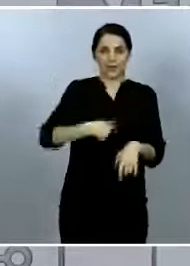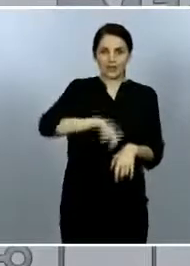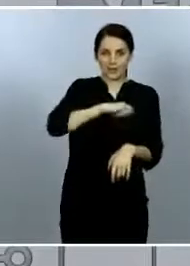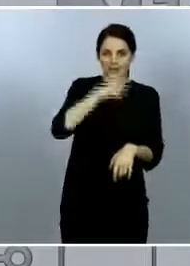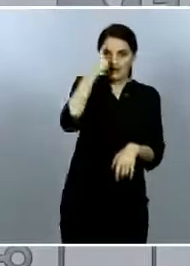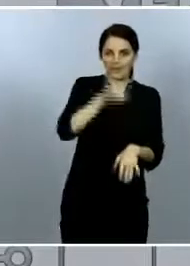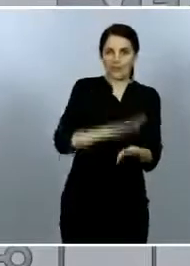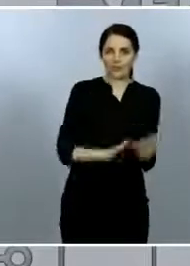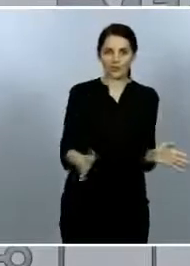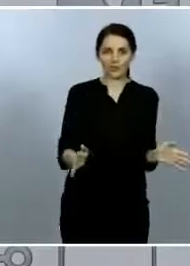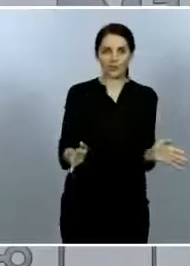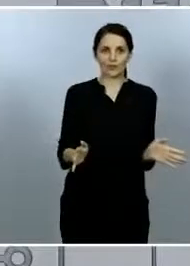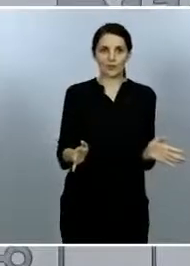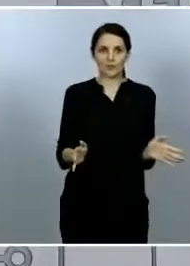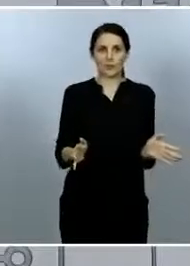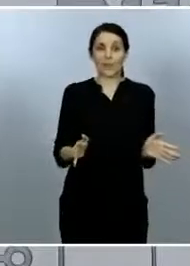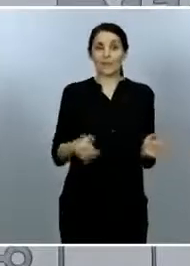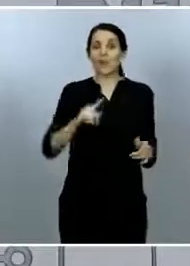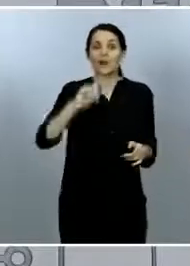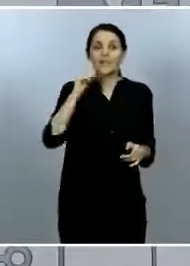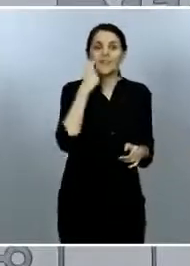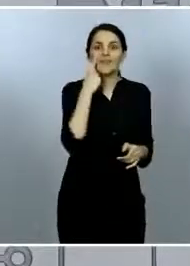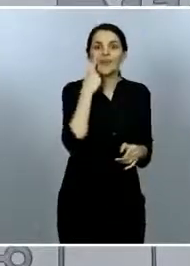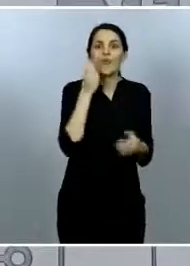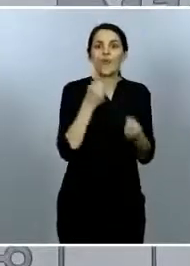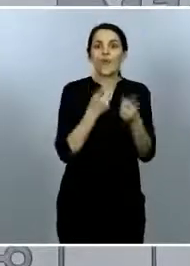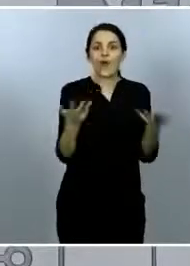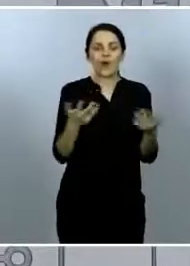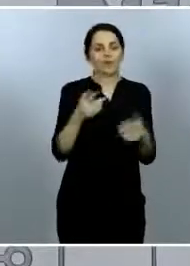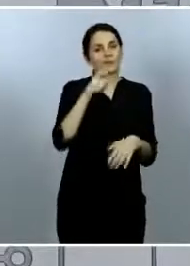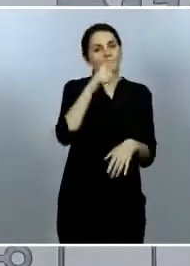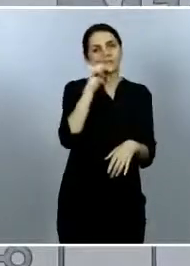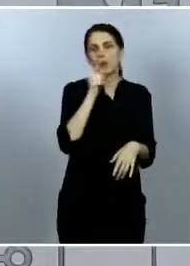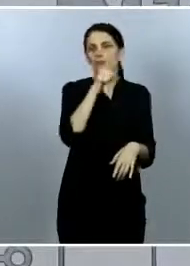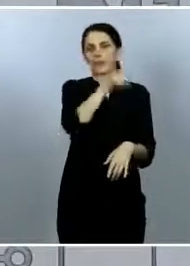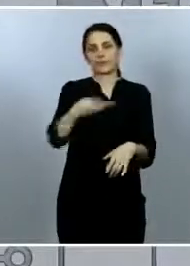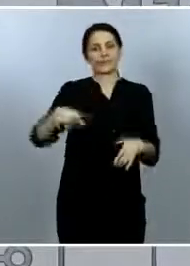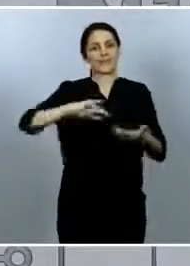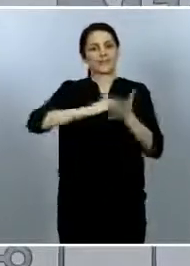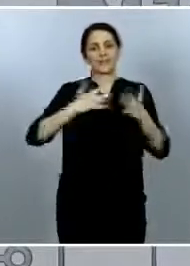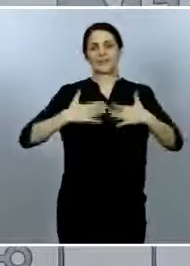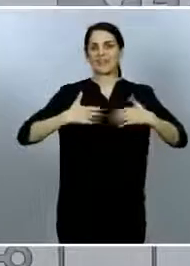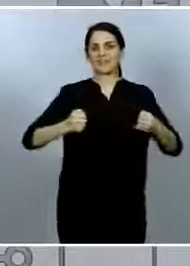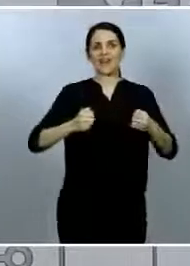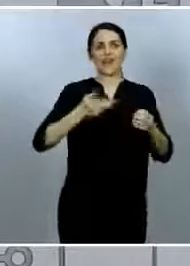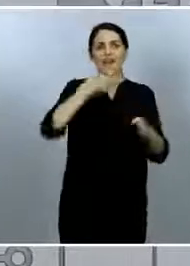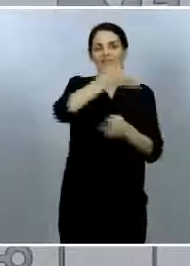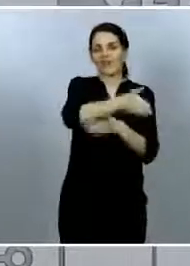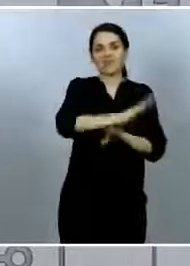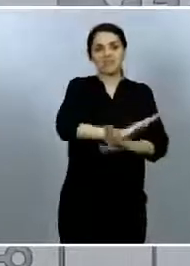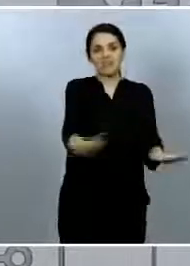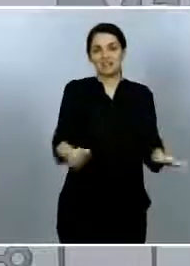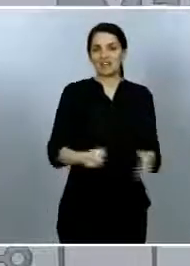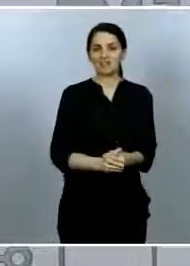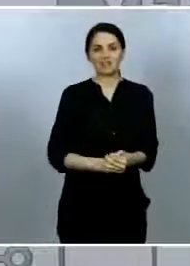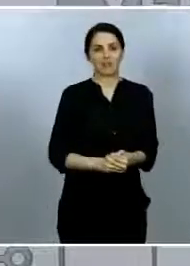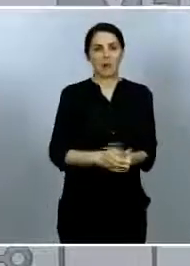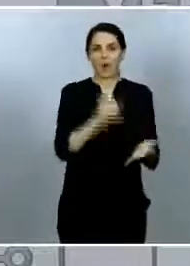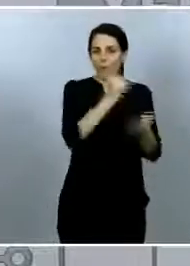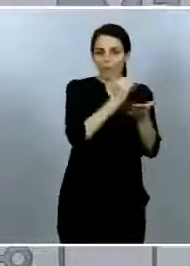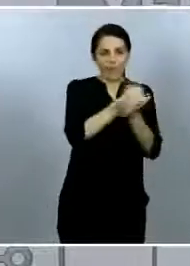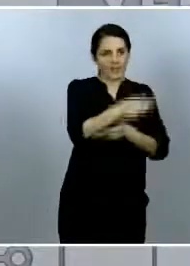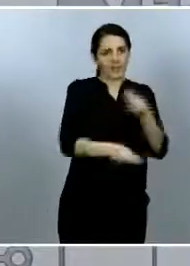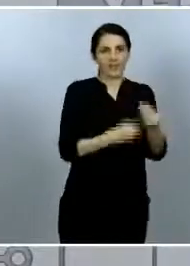detectado aquellos que han accedido al sistema o que el sistema ha sido capaz de darles una respuesta con una prueba son 240.000